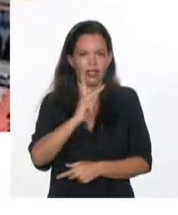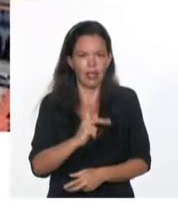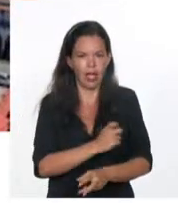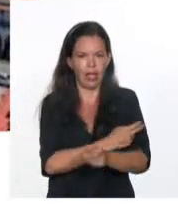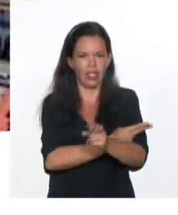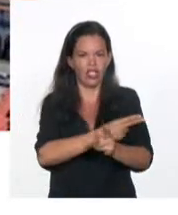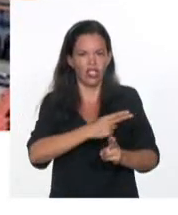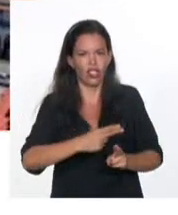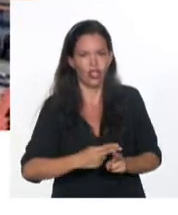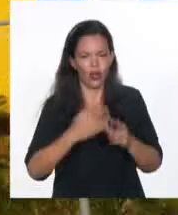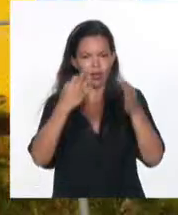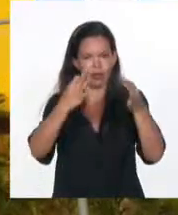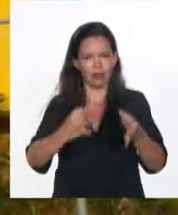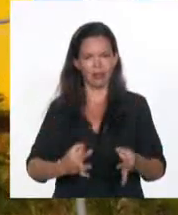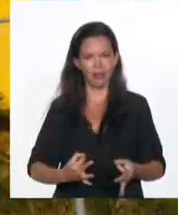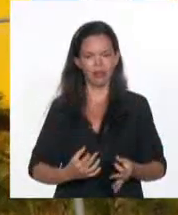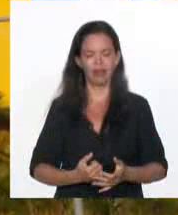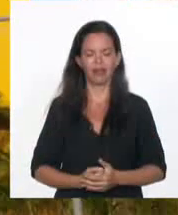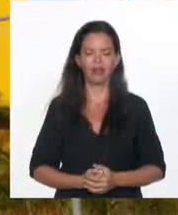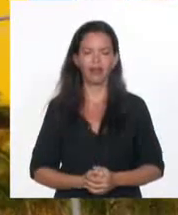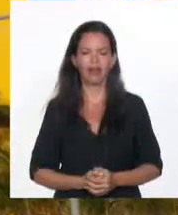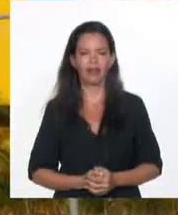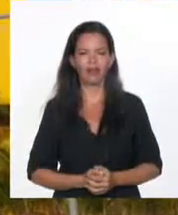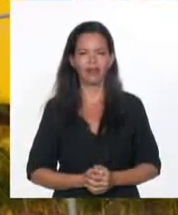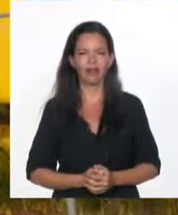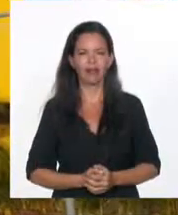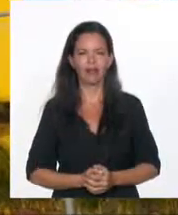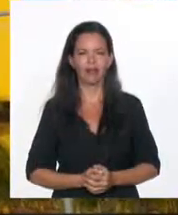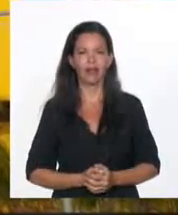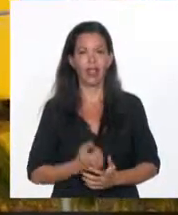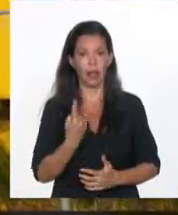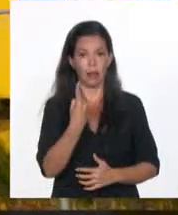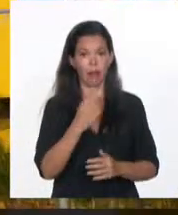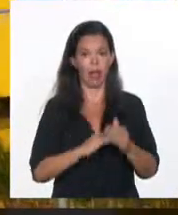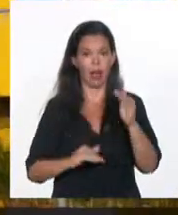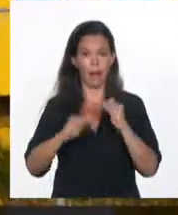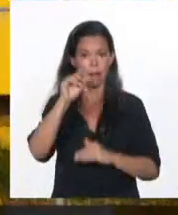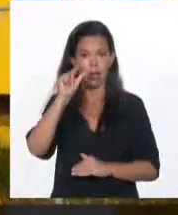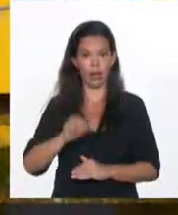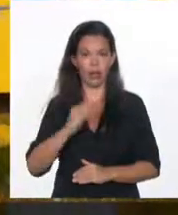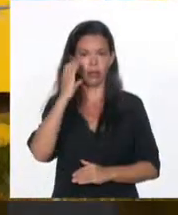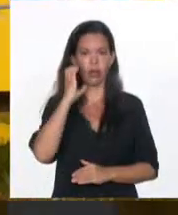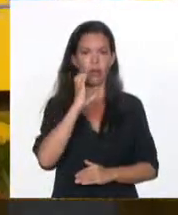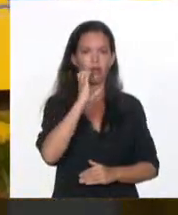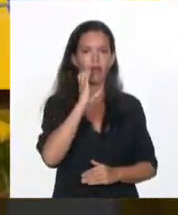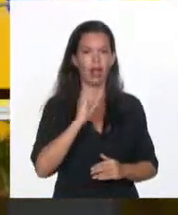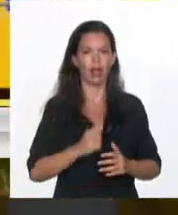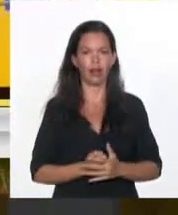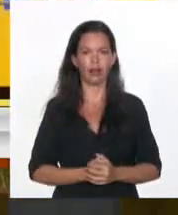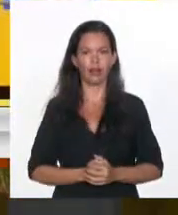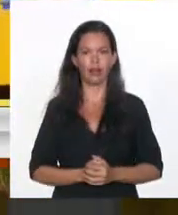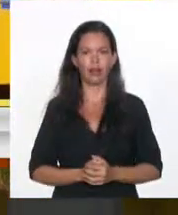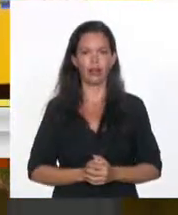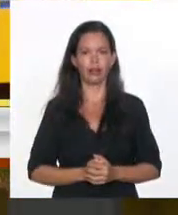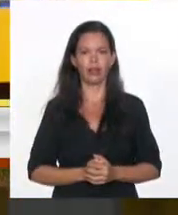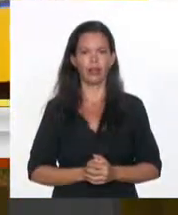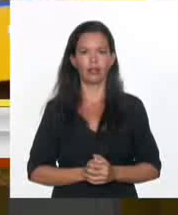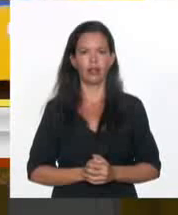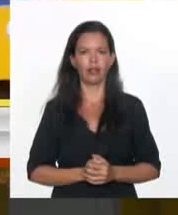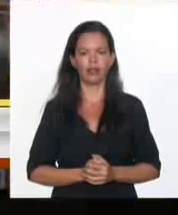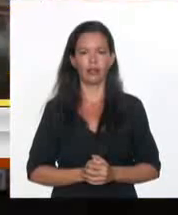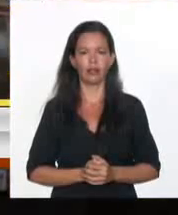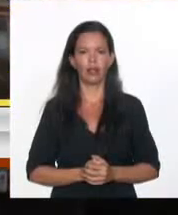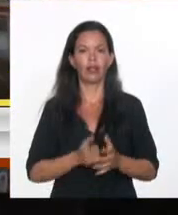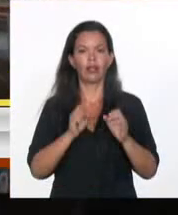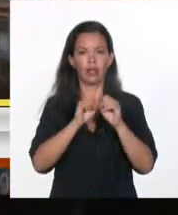firmeza y su patriotismo de siempre. Asimismo, el primer ministro, Manuel Marrero Cruz, y el miembro del Comité Central del Partido y secretario